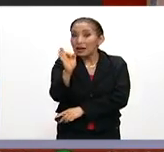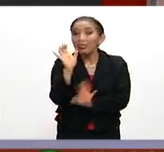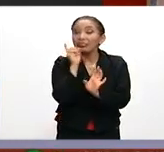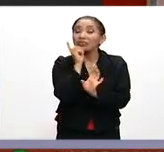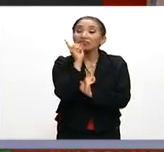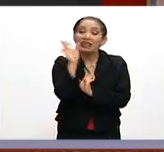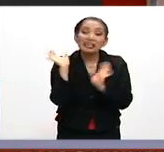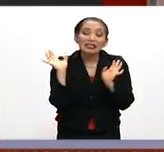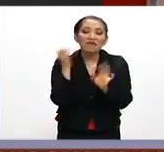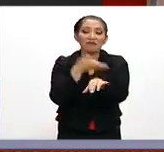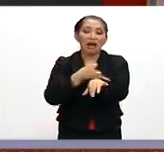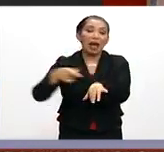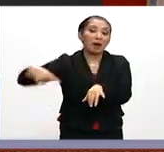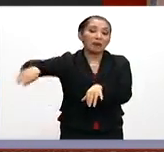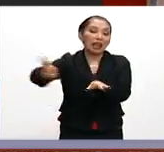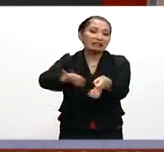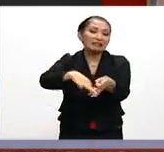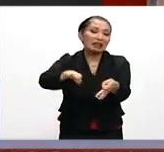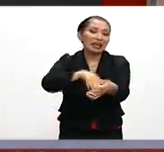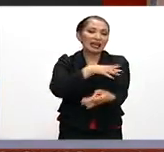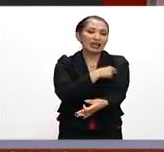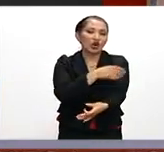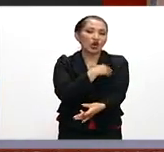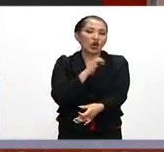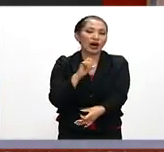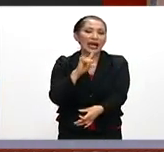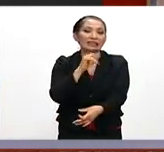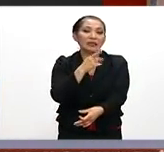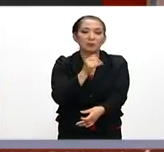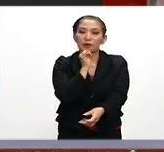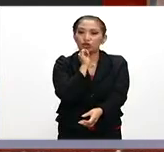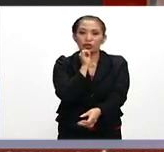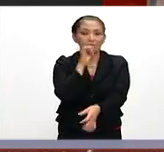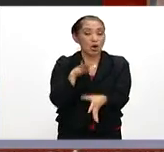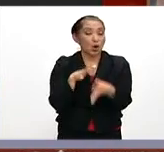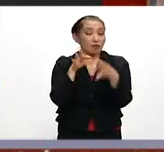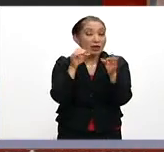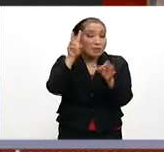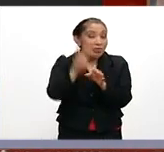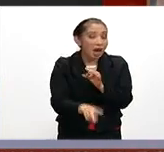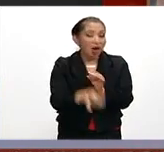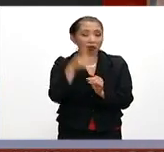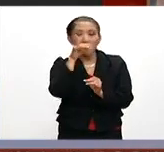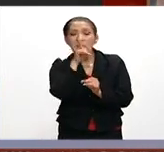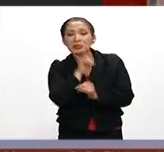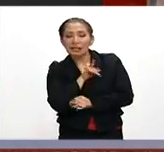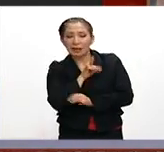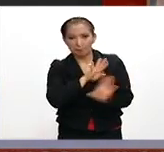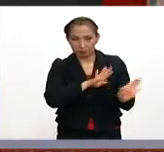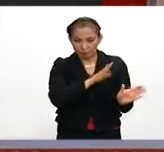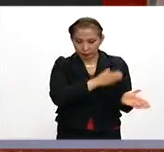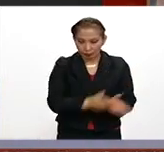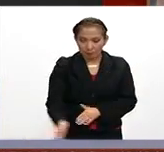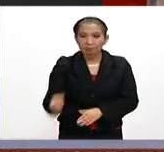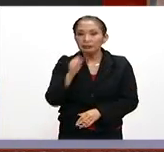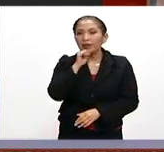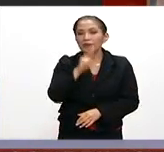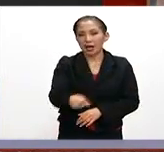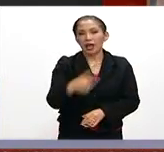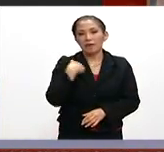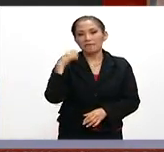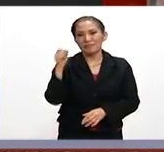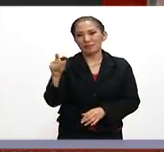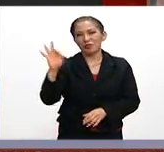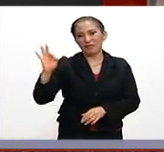según por familiares cercanos al hijo del Chapo, pero que aún no han sido confirmadas por el gobierno federal. Además, elementos